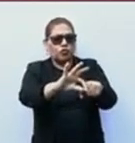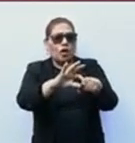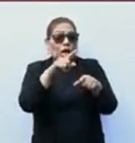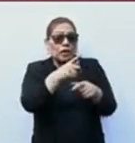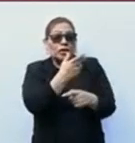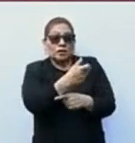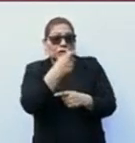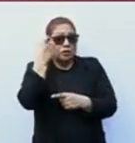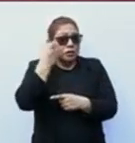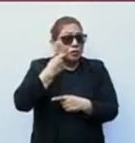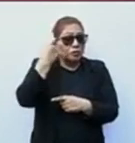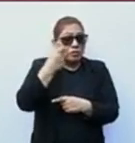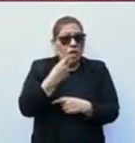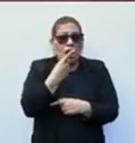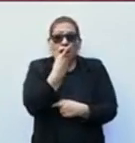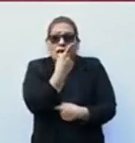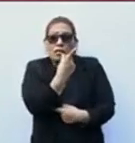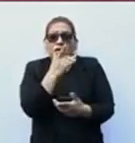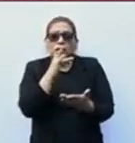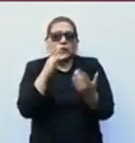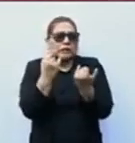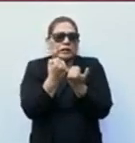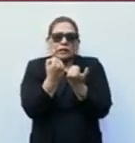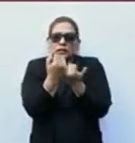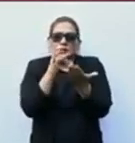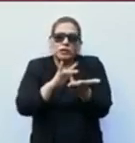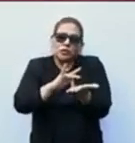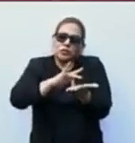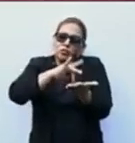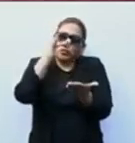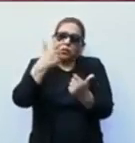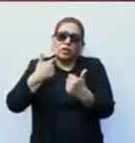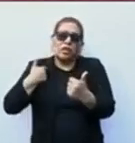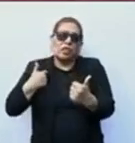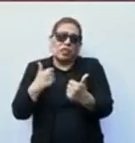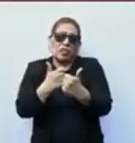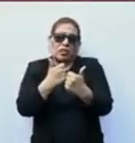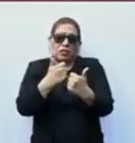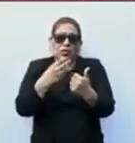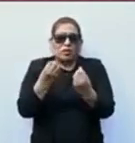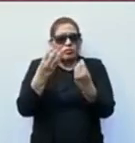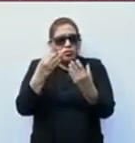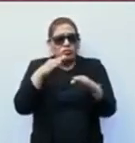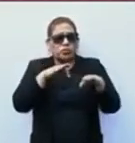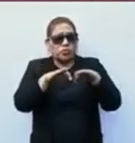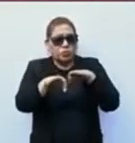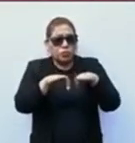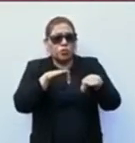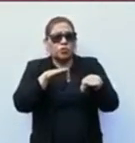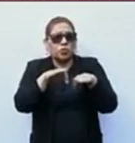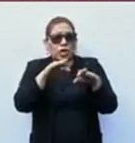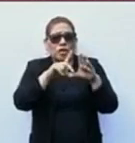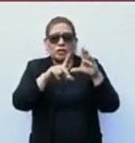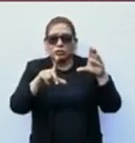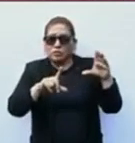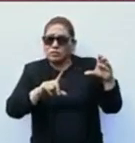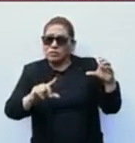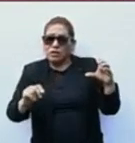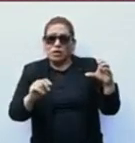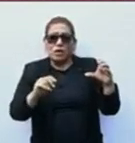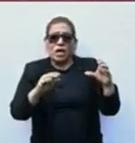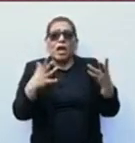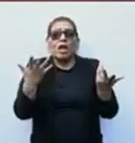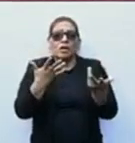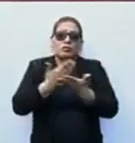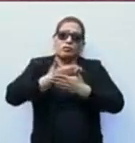es una manera de decirles gracias, es una manera de reconocer lo que han hecho por el país, por